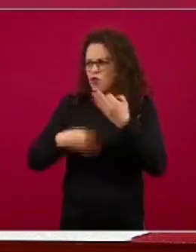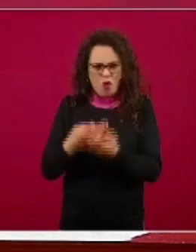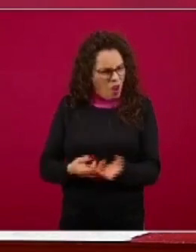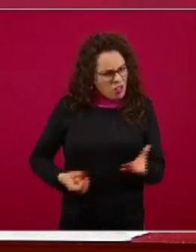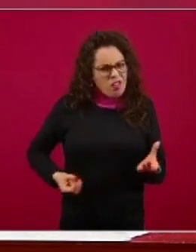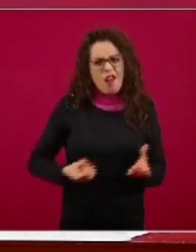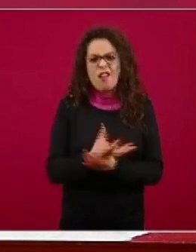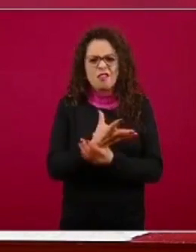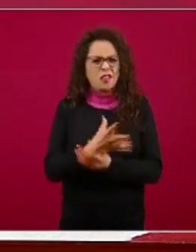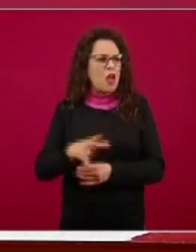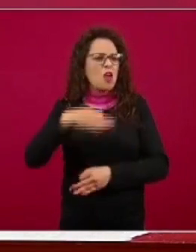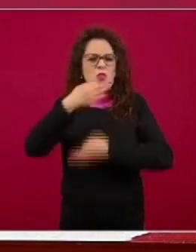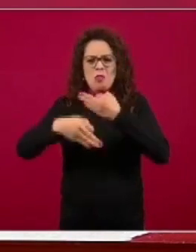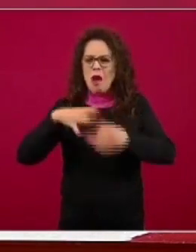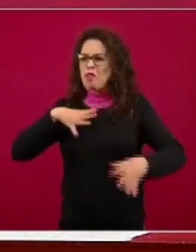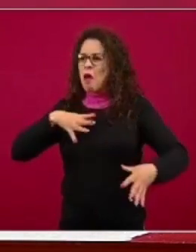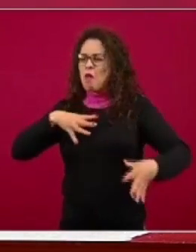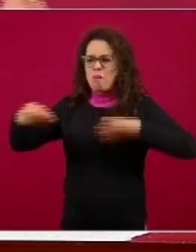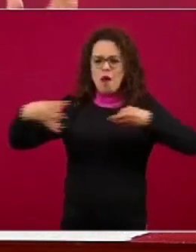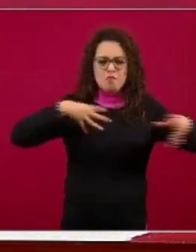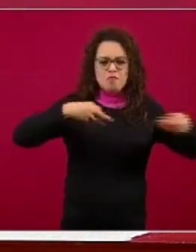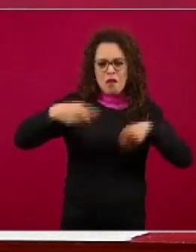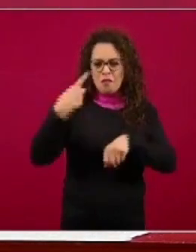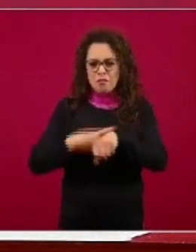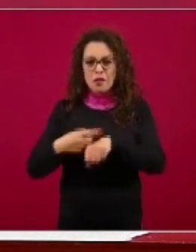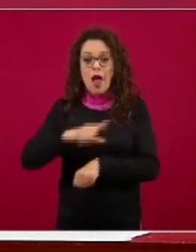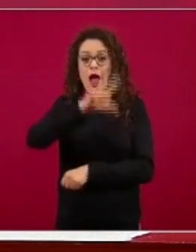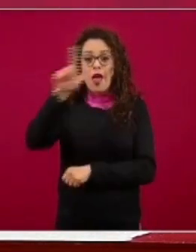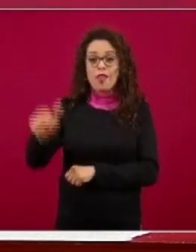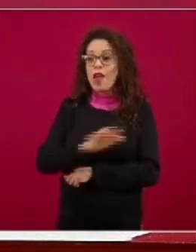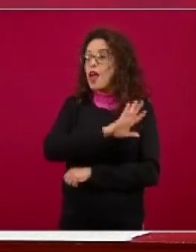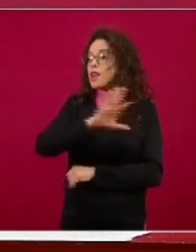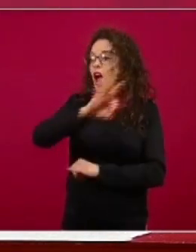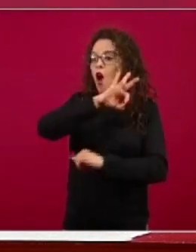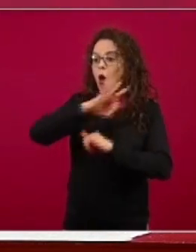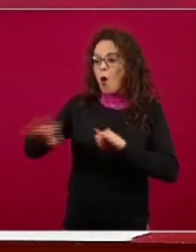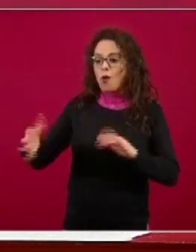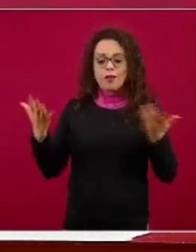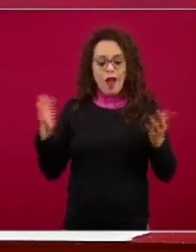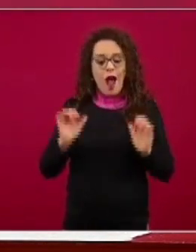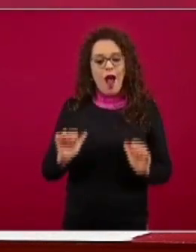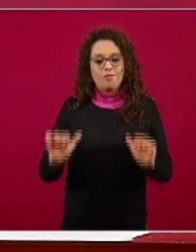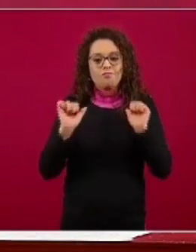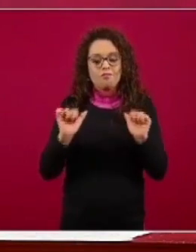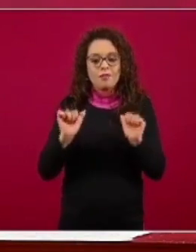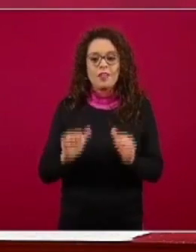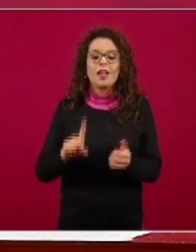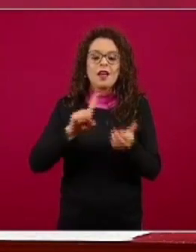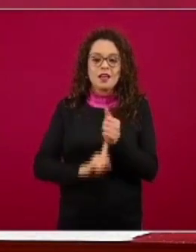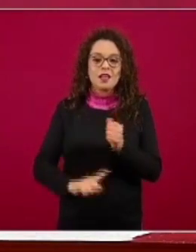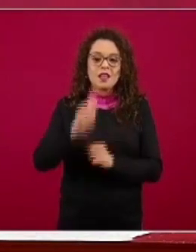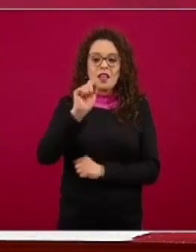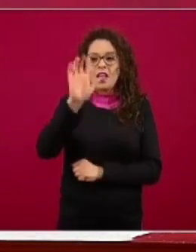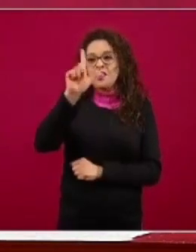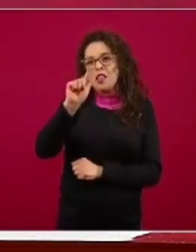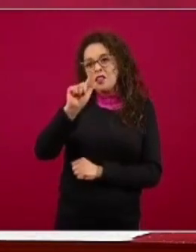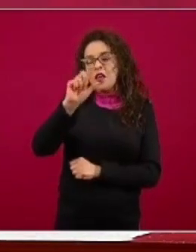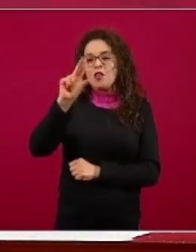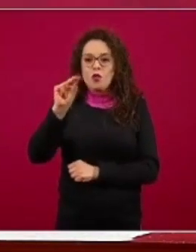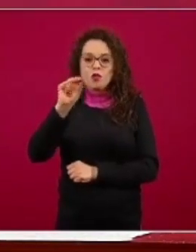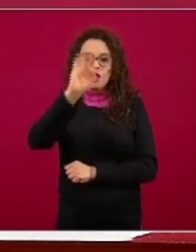se contagie y al final logremos la inmunidad de rebaño de 70 80% tiene